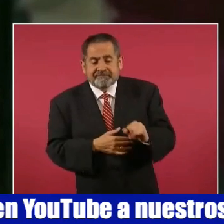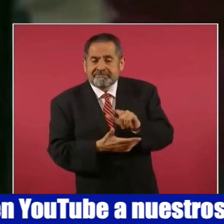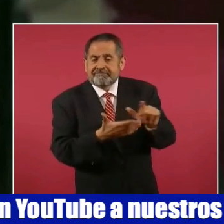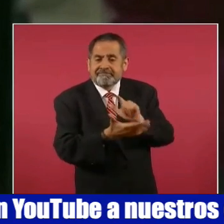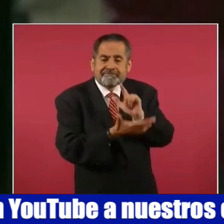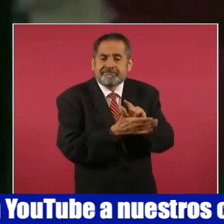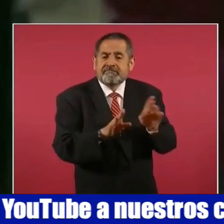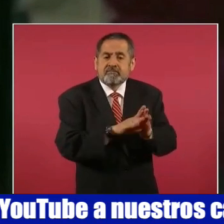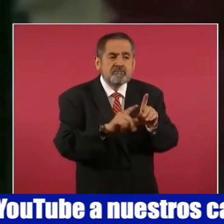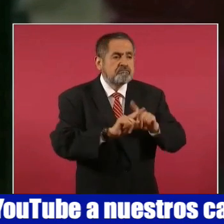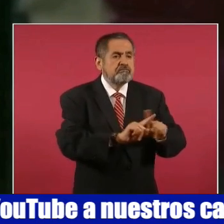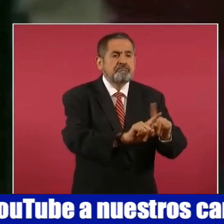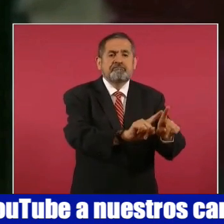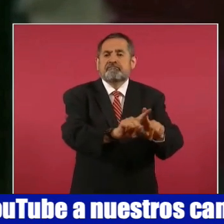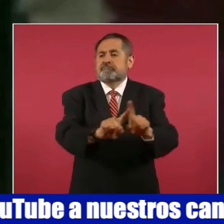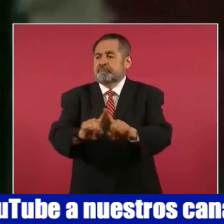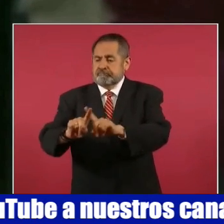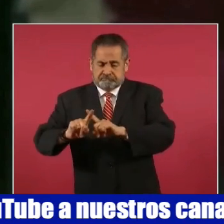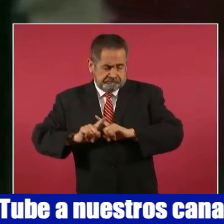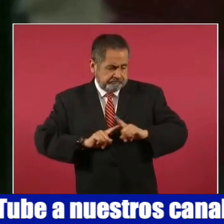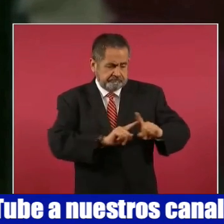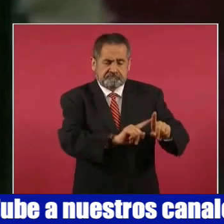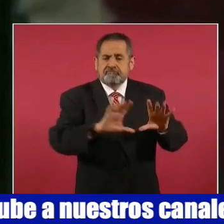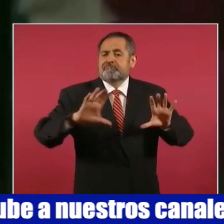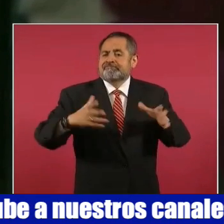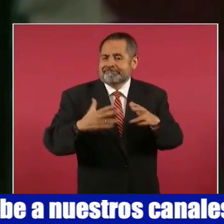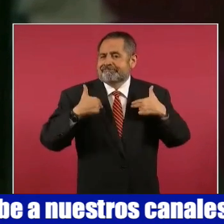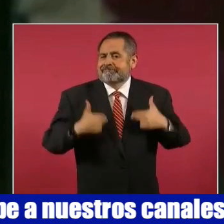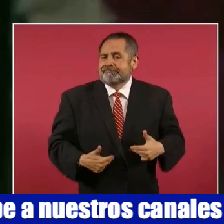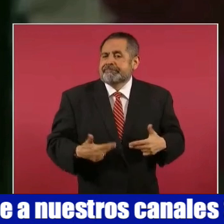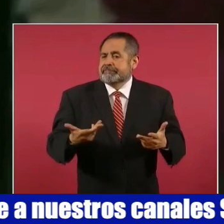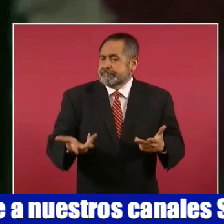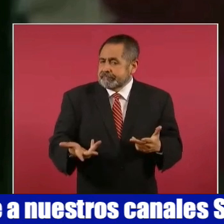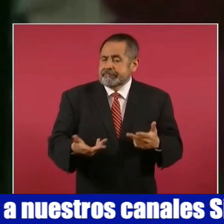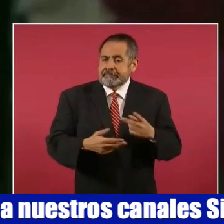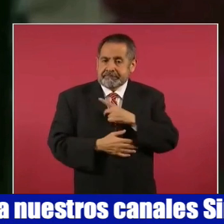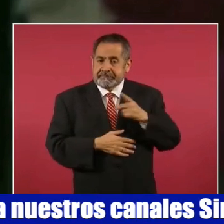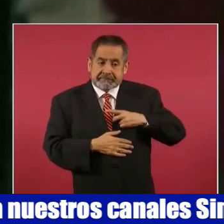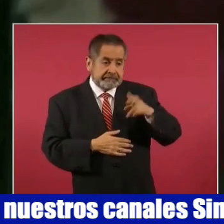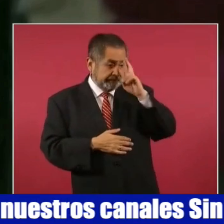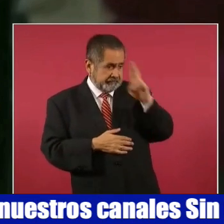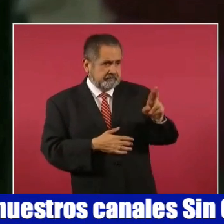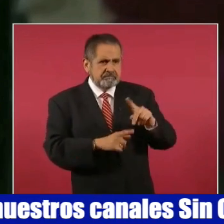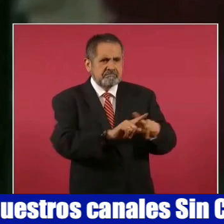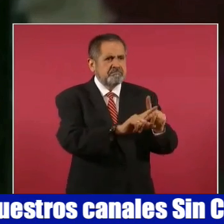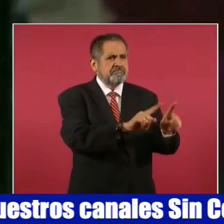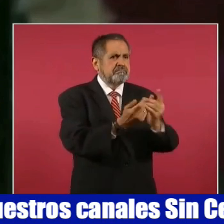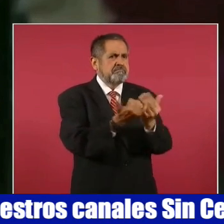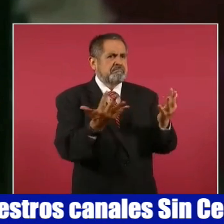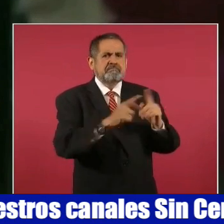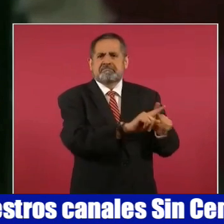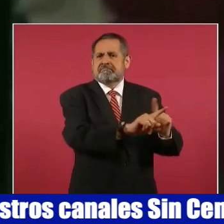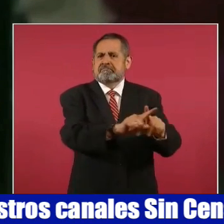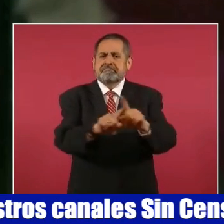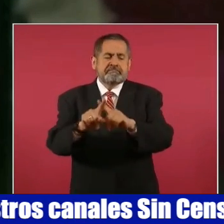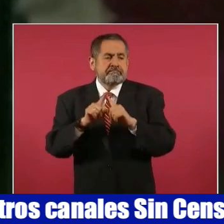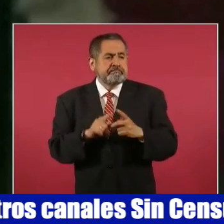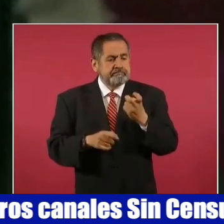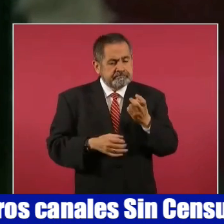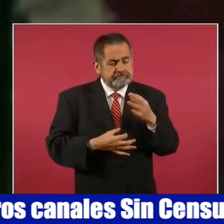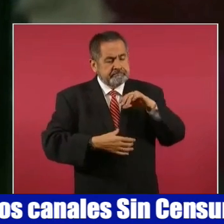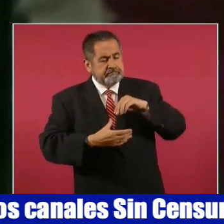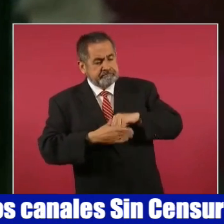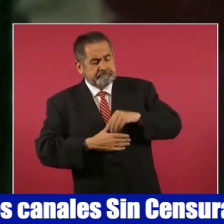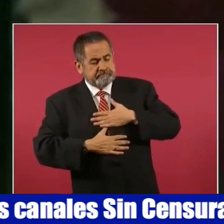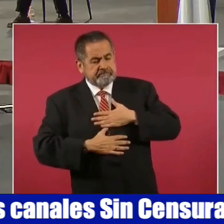heterogénea y en el respaldo y respeto a esa variedad se halla el valor que